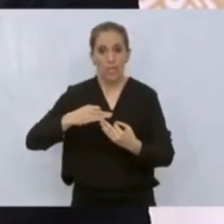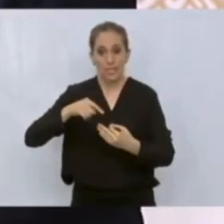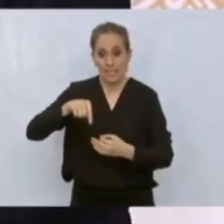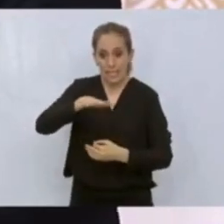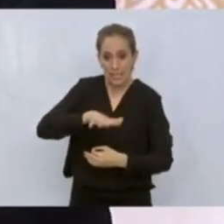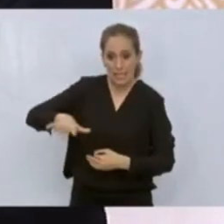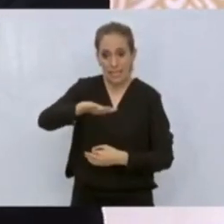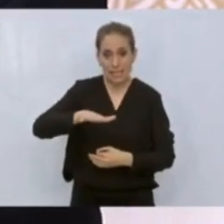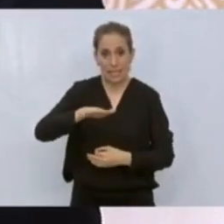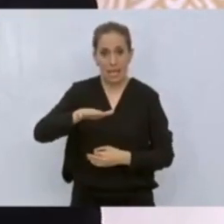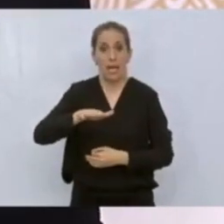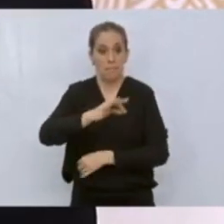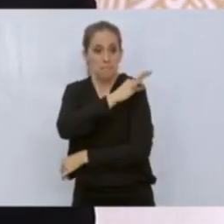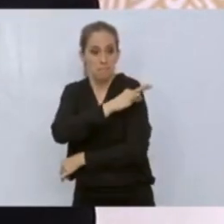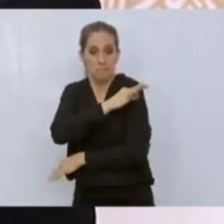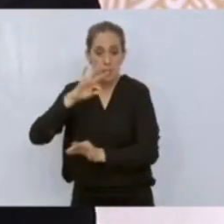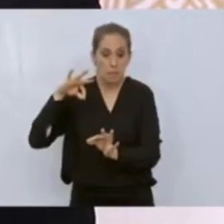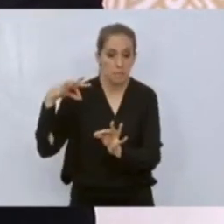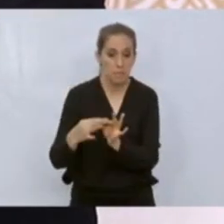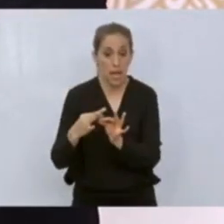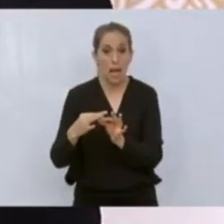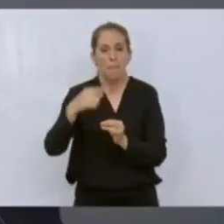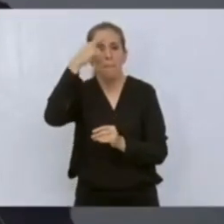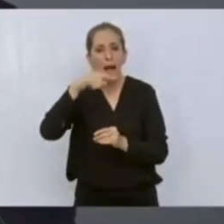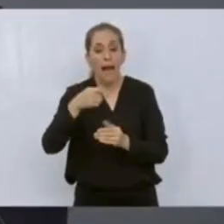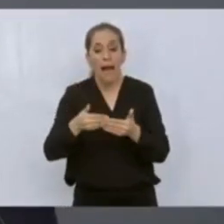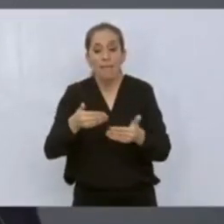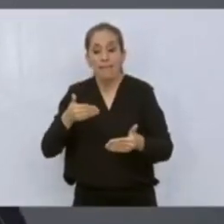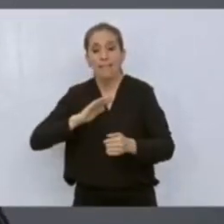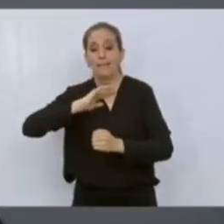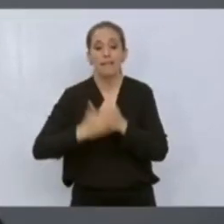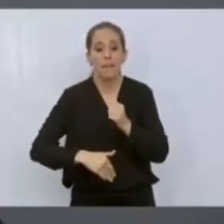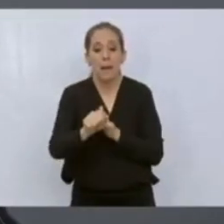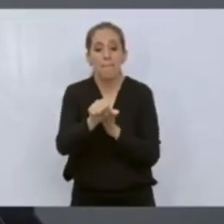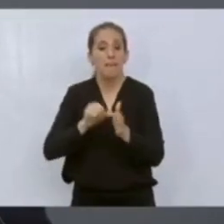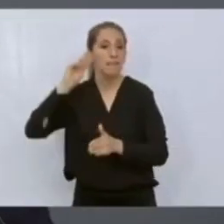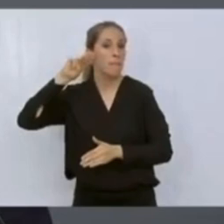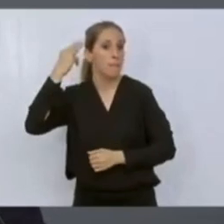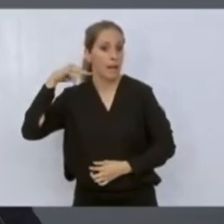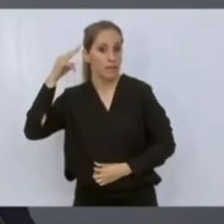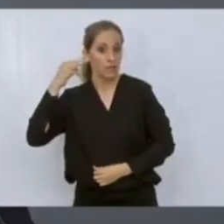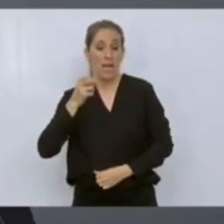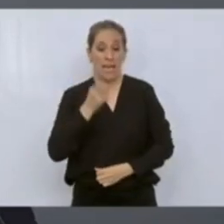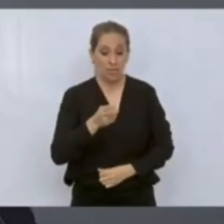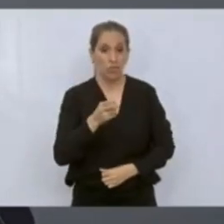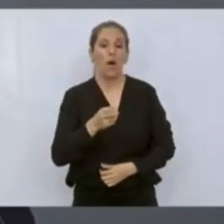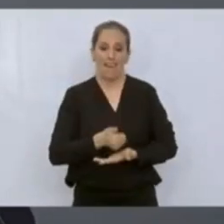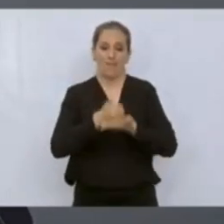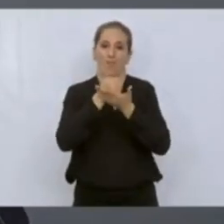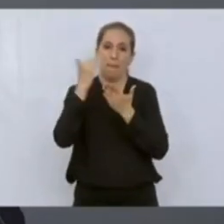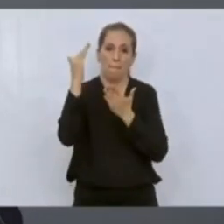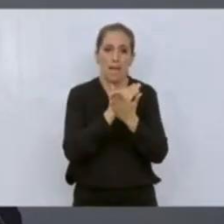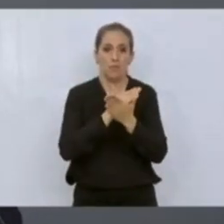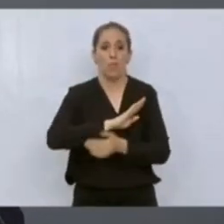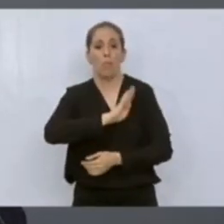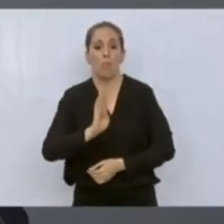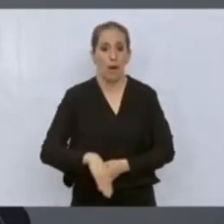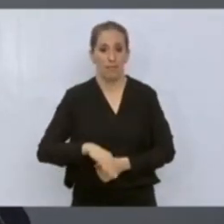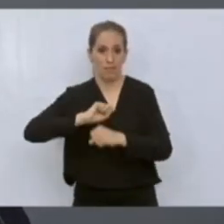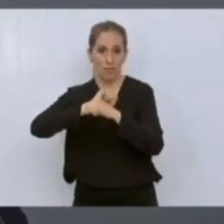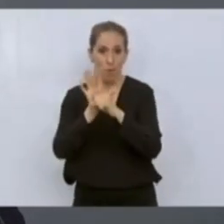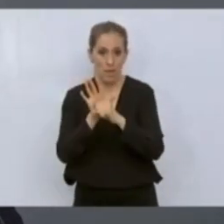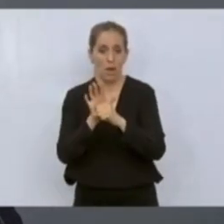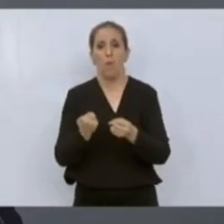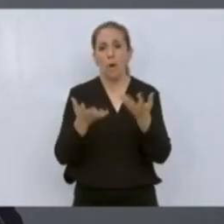vulnerable antes de que termine marzo, vamos a estar disminuyendo la mortalidad por COVID en un